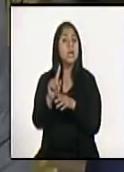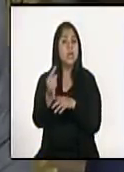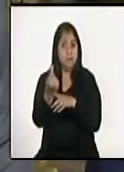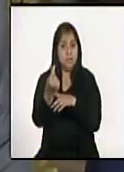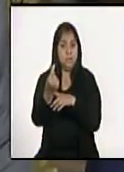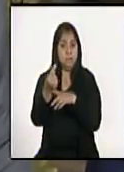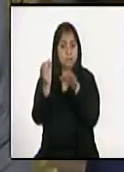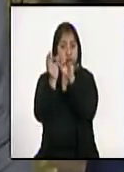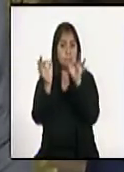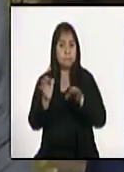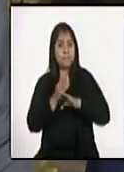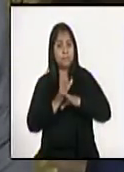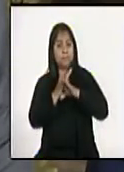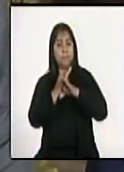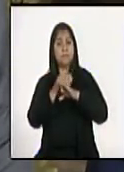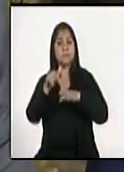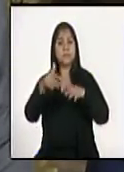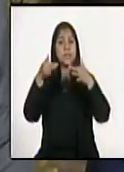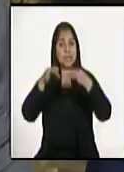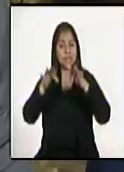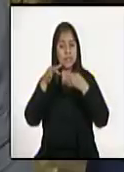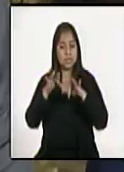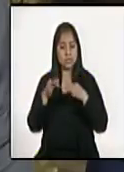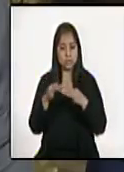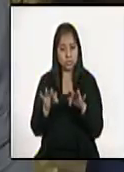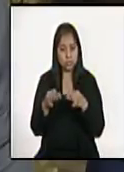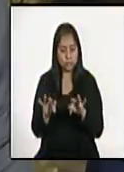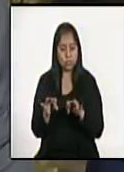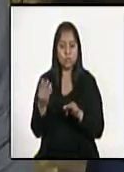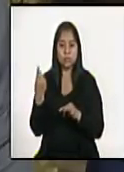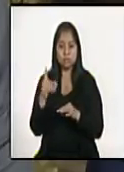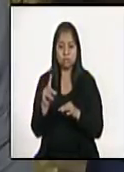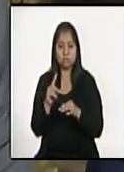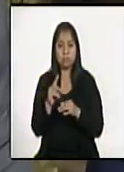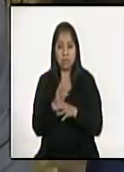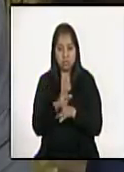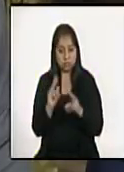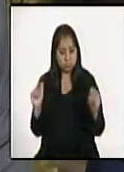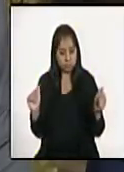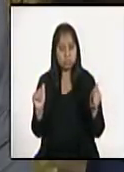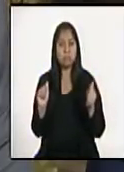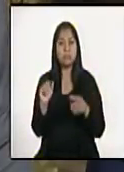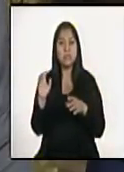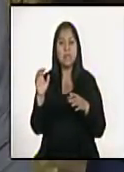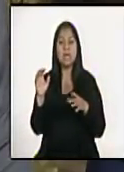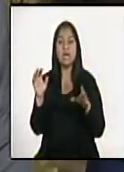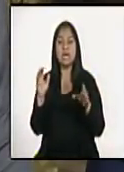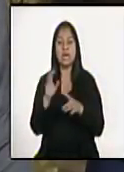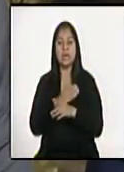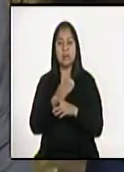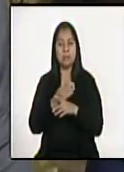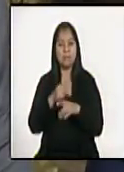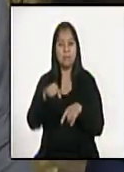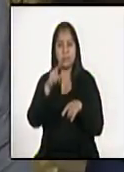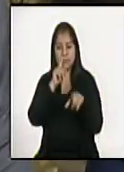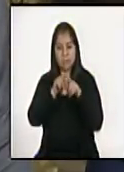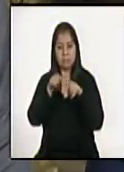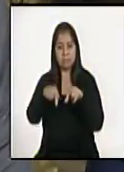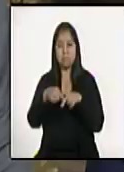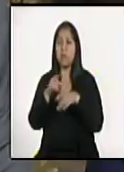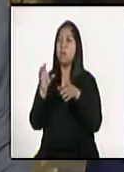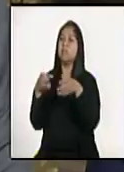medida, tratando de solventar la crisis, se solicitó a Junta Monetaria una